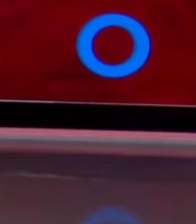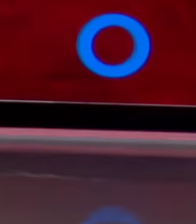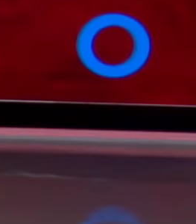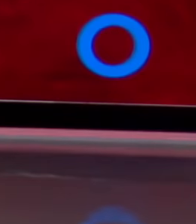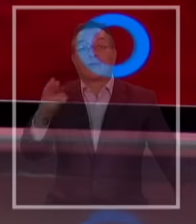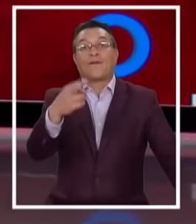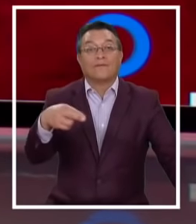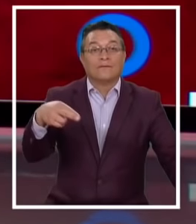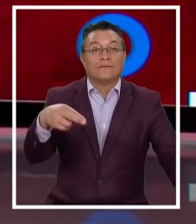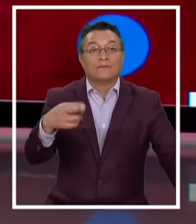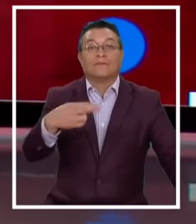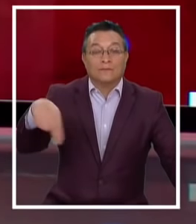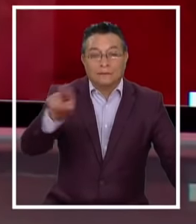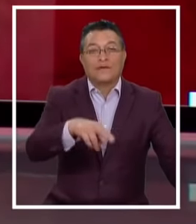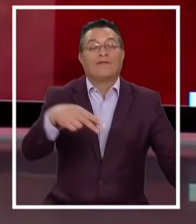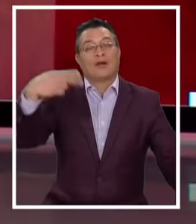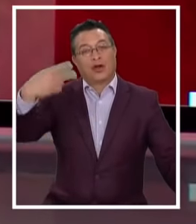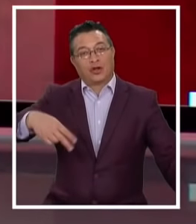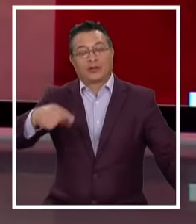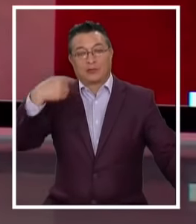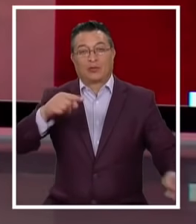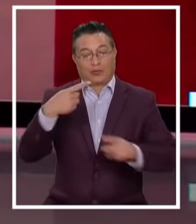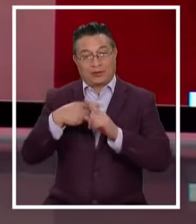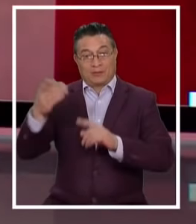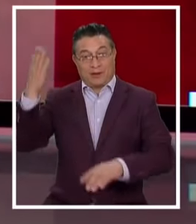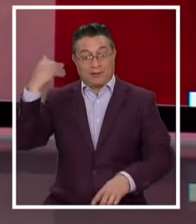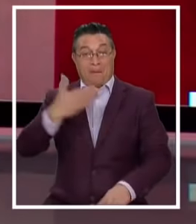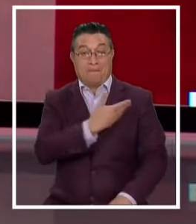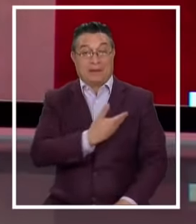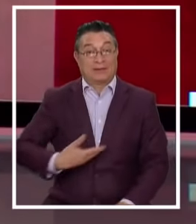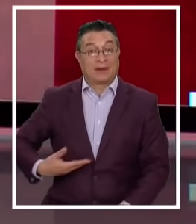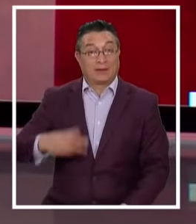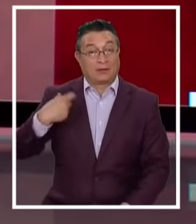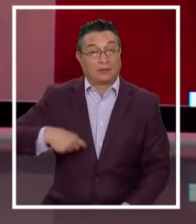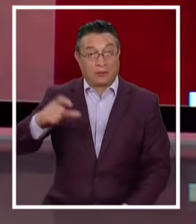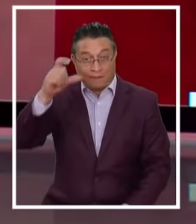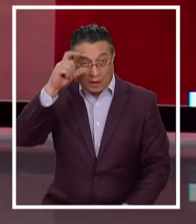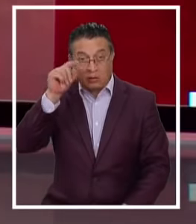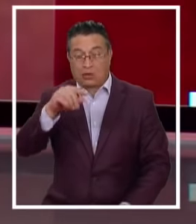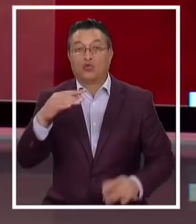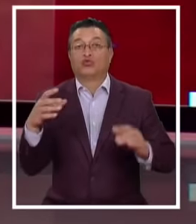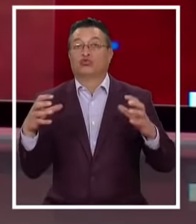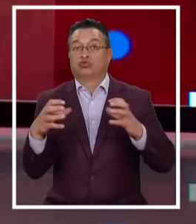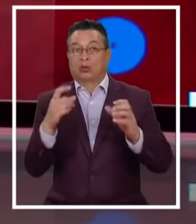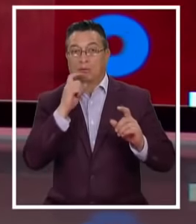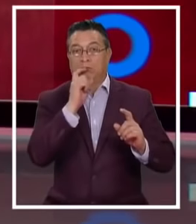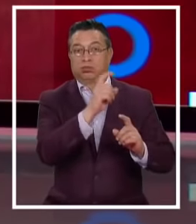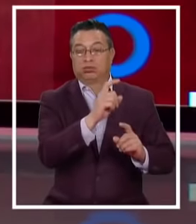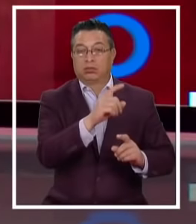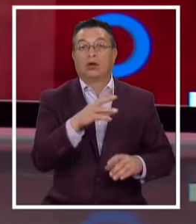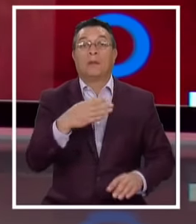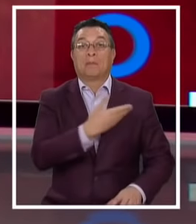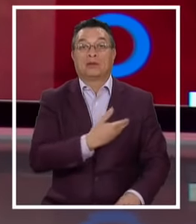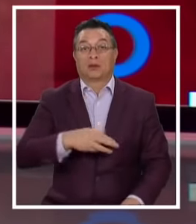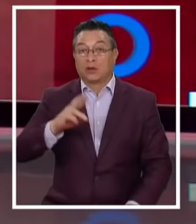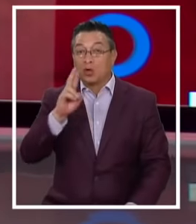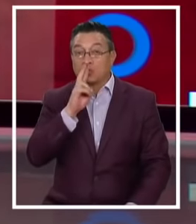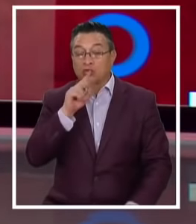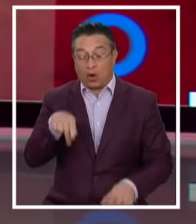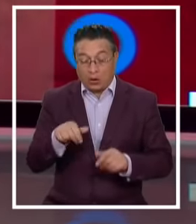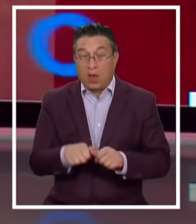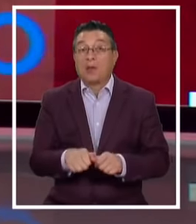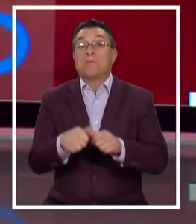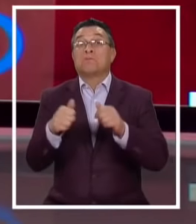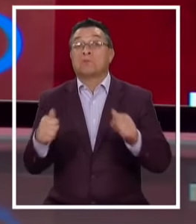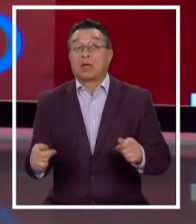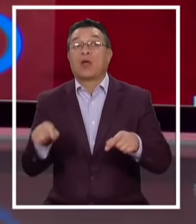De regreso Una noticia Le contamos Que hace unas semanas El presidente Joe Biden Decidió Dedicarle duras palabras A su par ruso Vladimir Putin Pero no se quedó allí Ahora